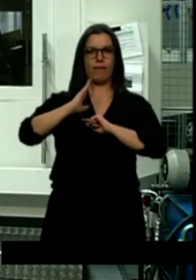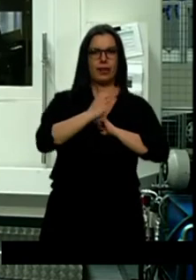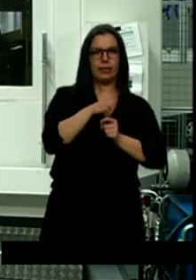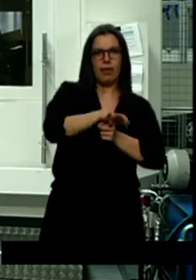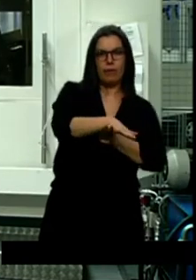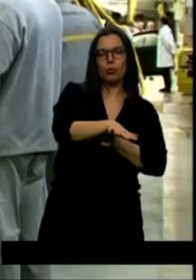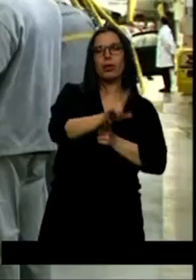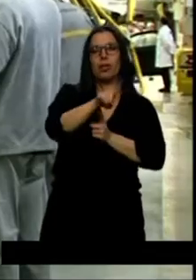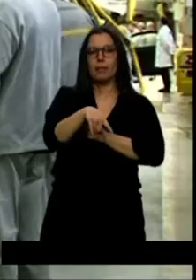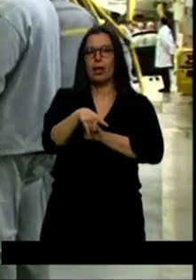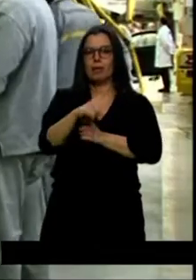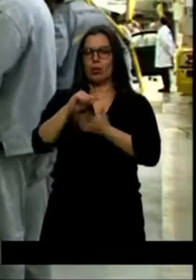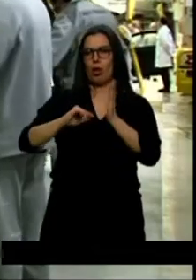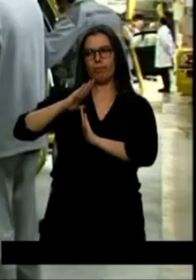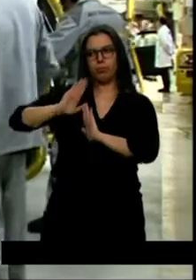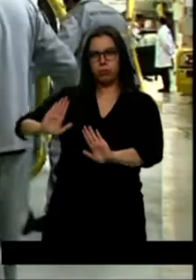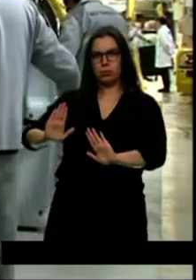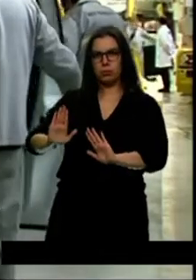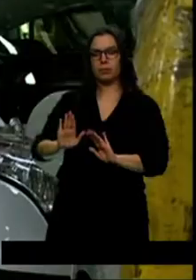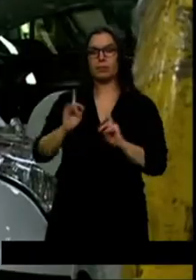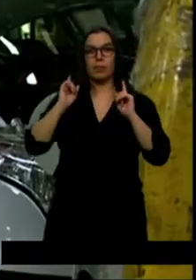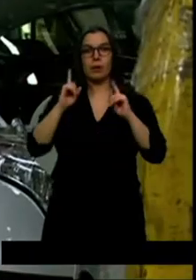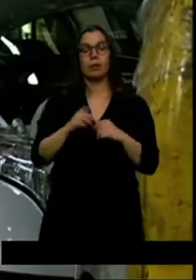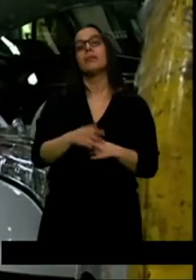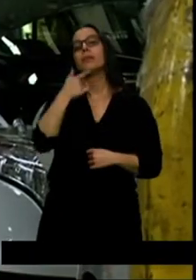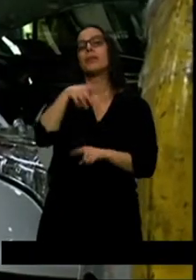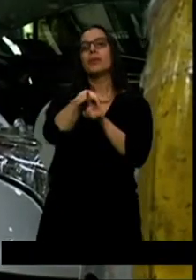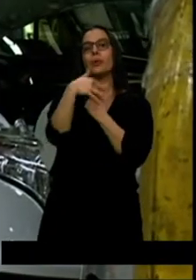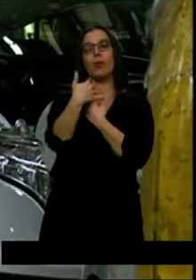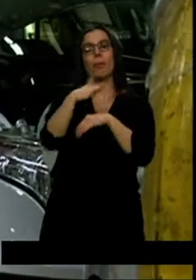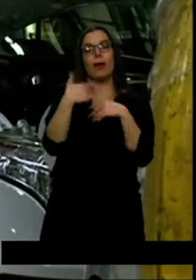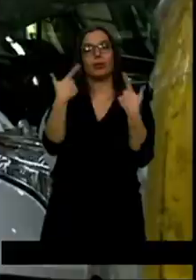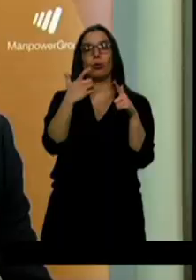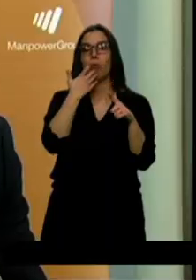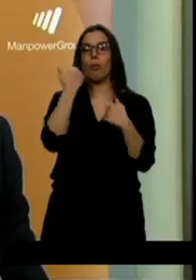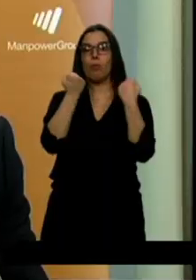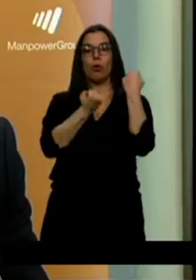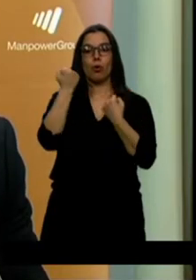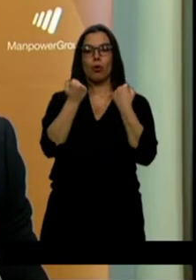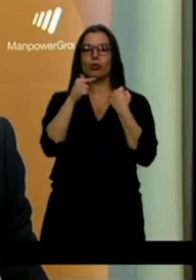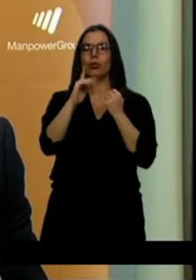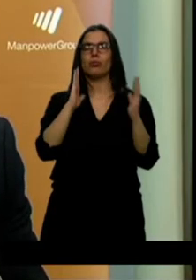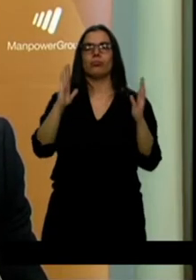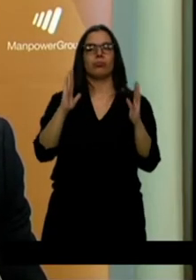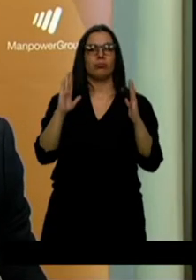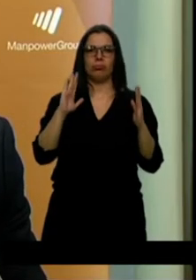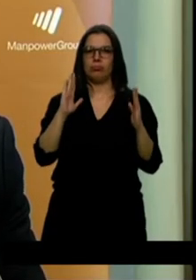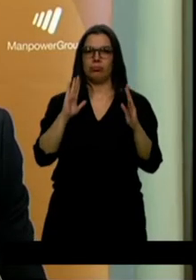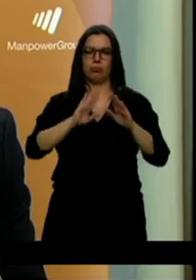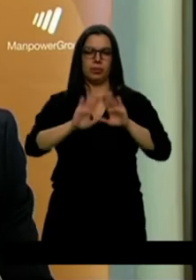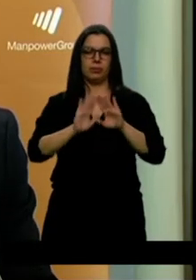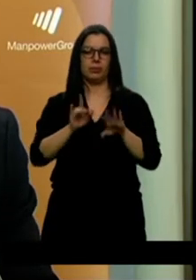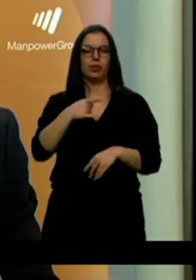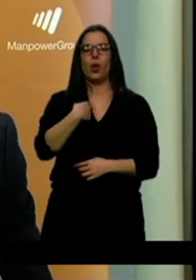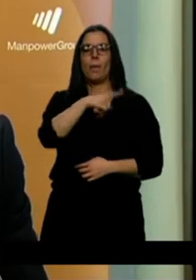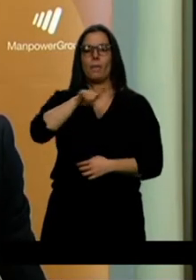contrataciones. Una situación que aseguran para el sector del automóvil será transitoria. Les va a costar unos meses adaptarse, pero la